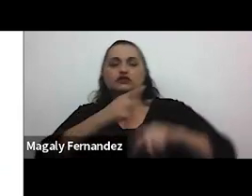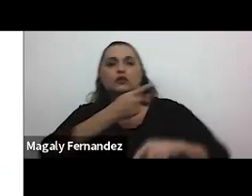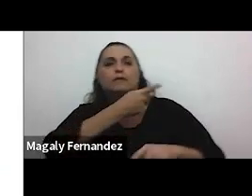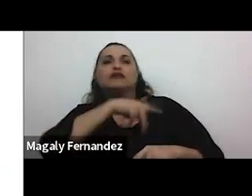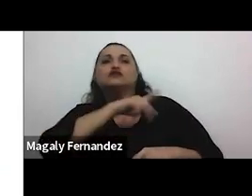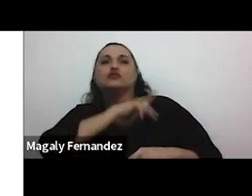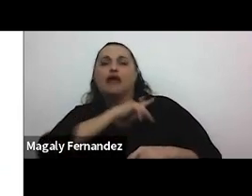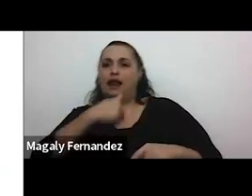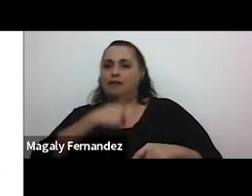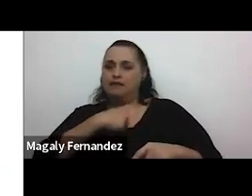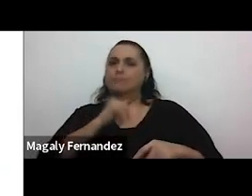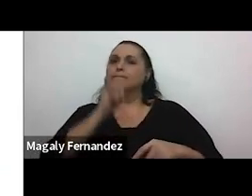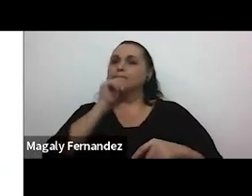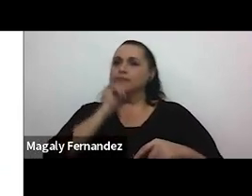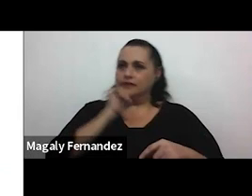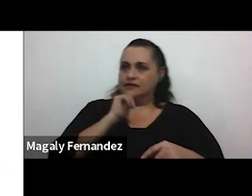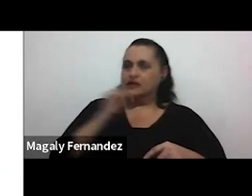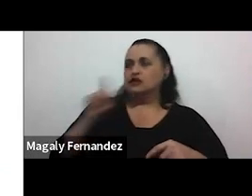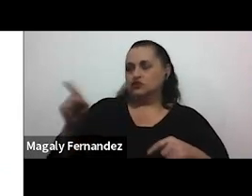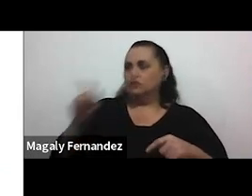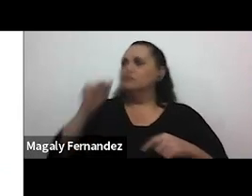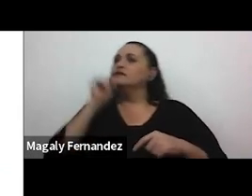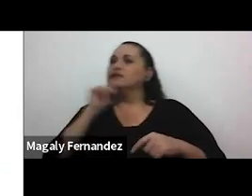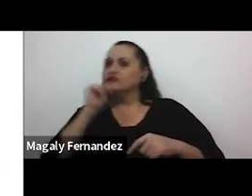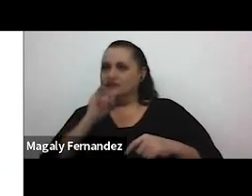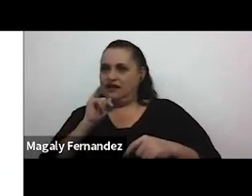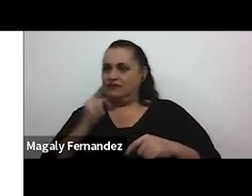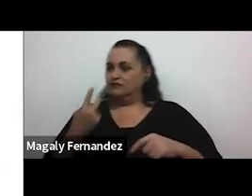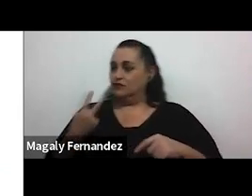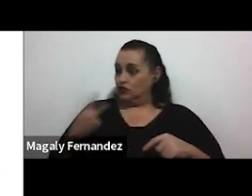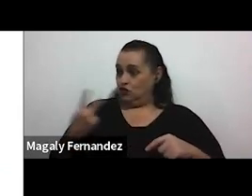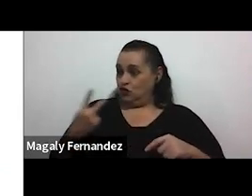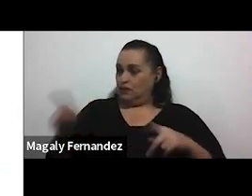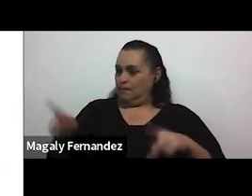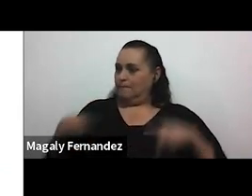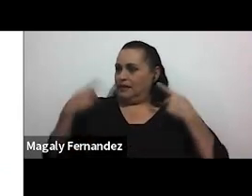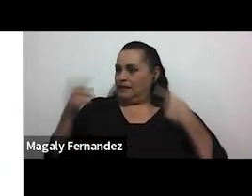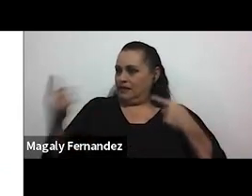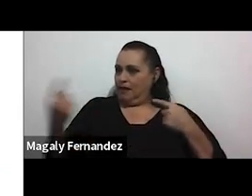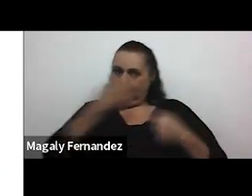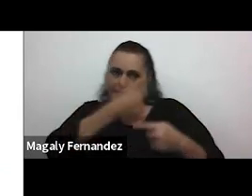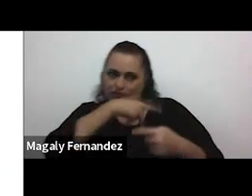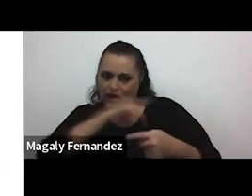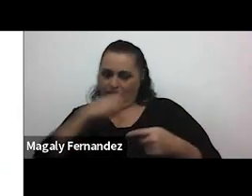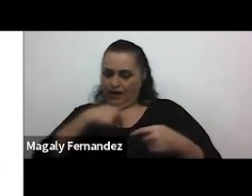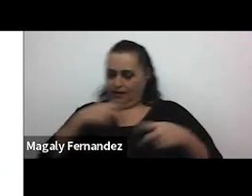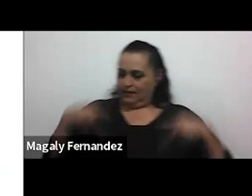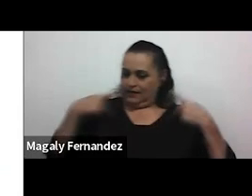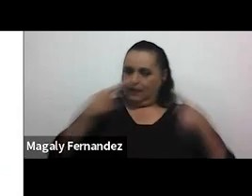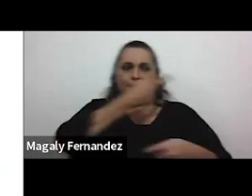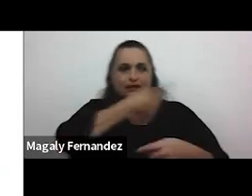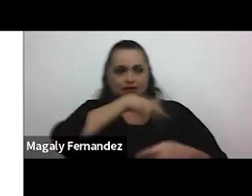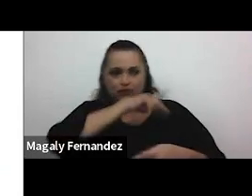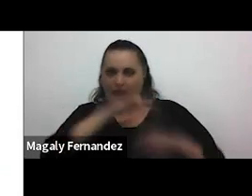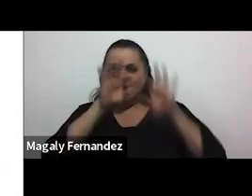la privacidad es decir cada uno de los miembros de esa pareja tiene una vida más allá de la relación y por tanto